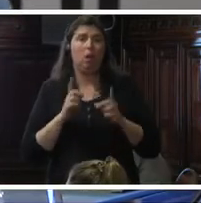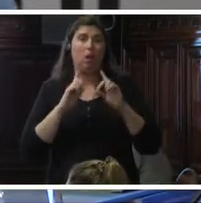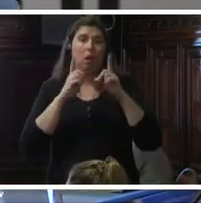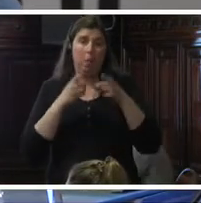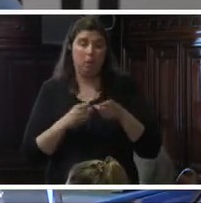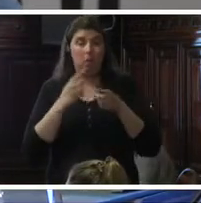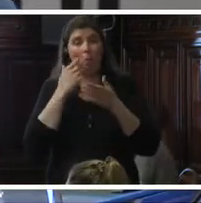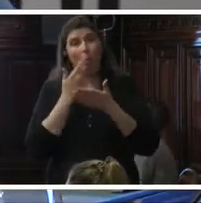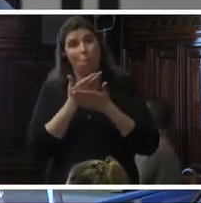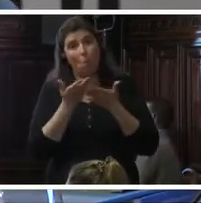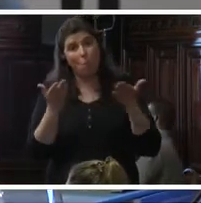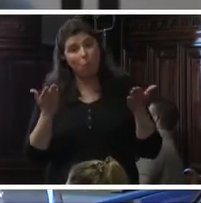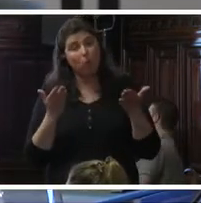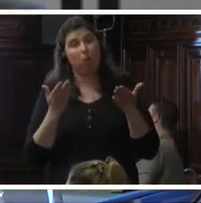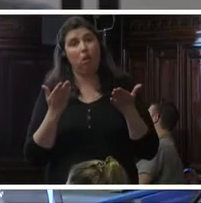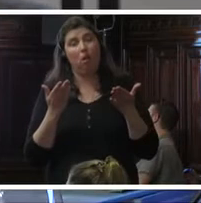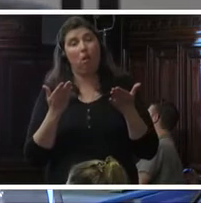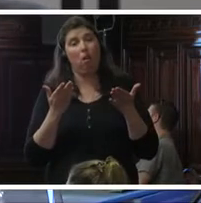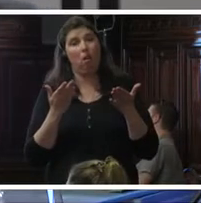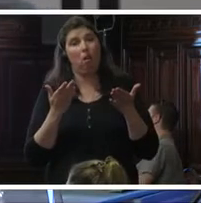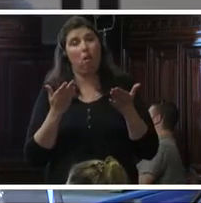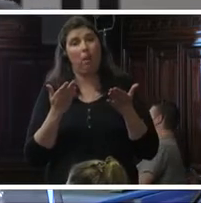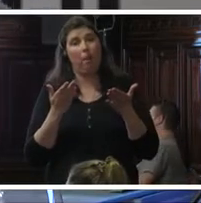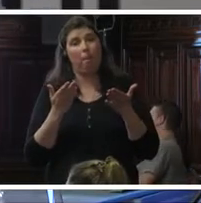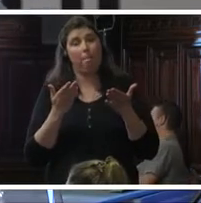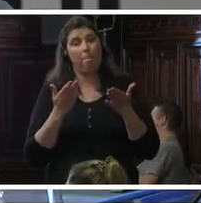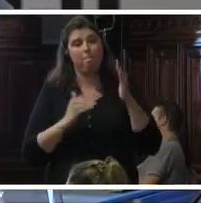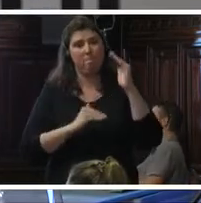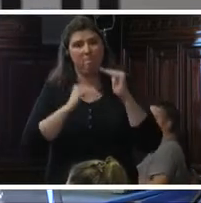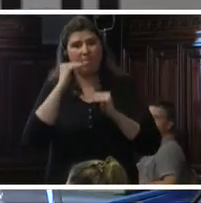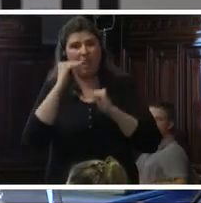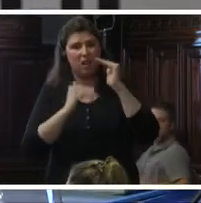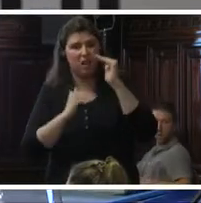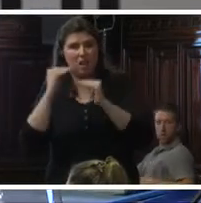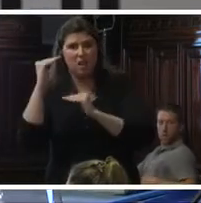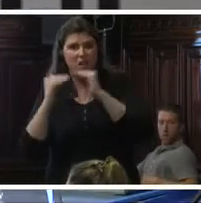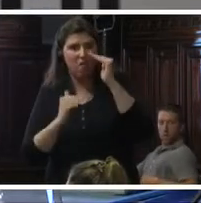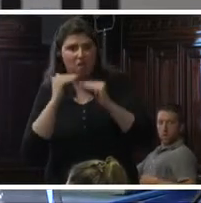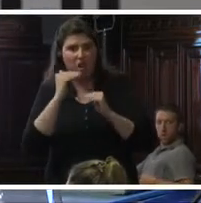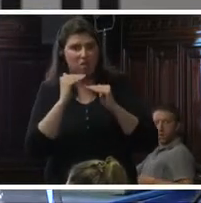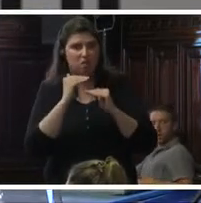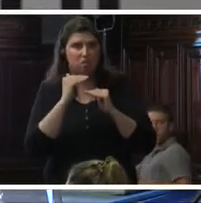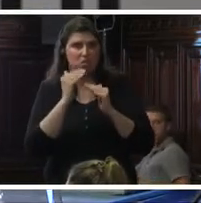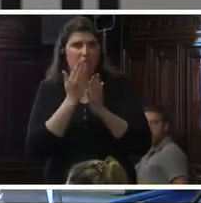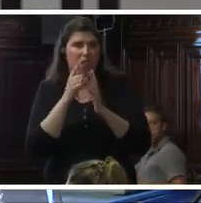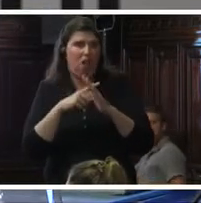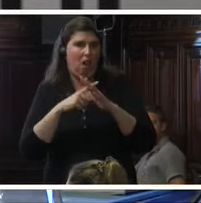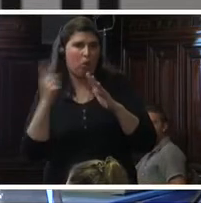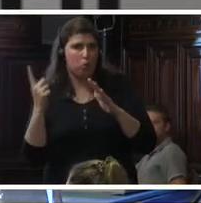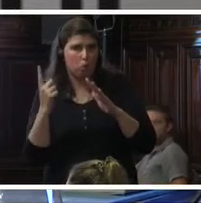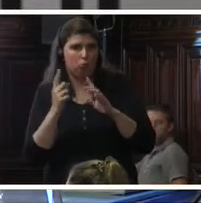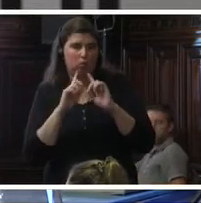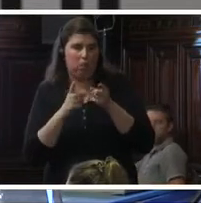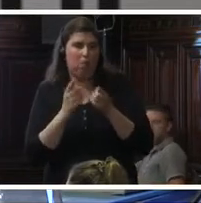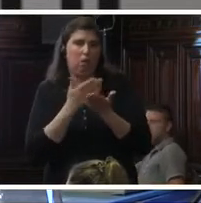muestran los niveles, los altos niveles de exclusión y de